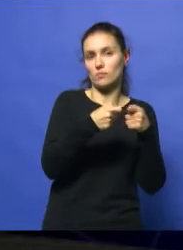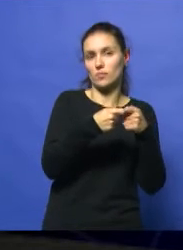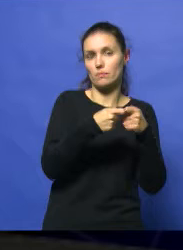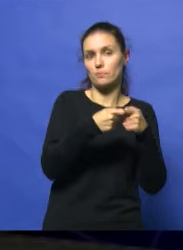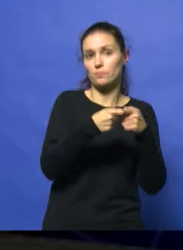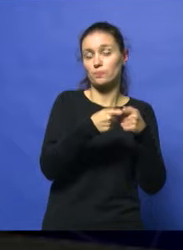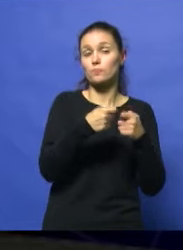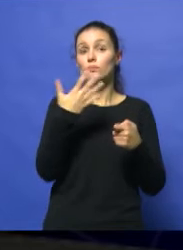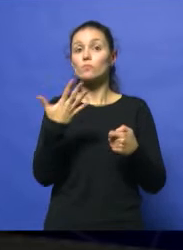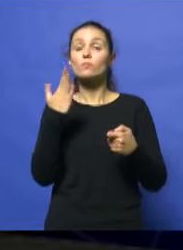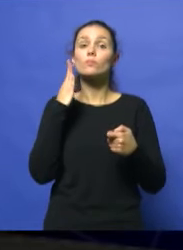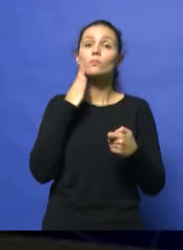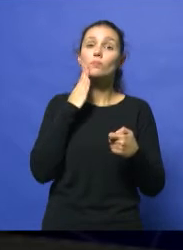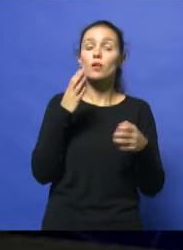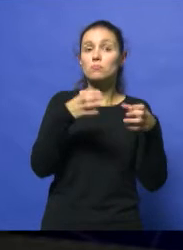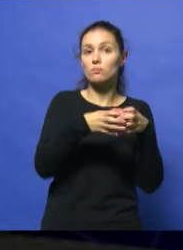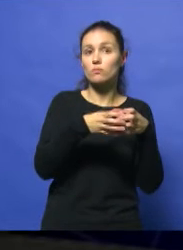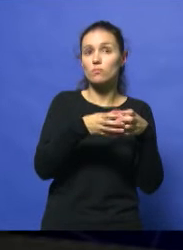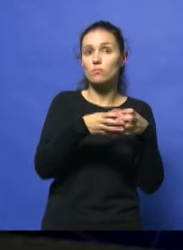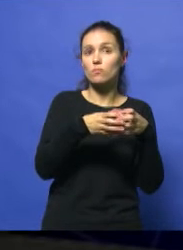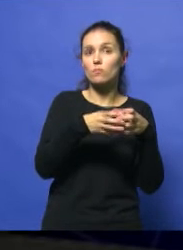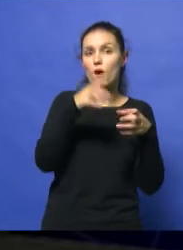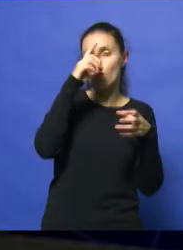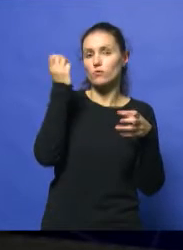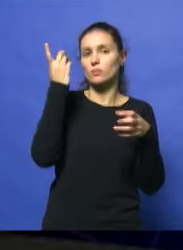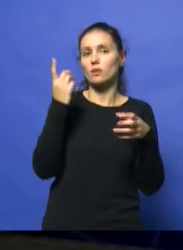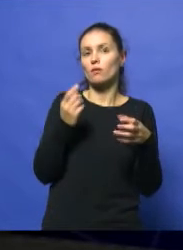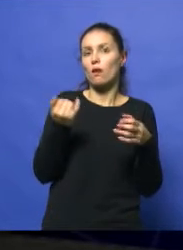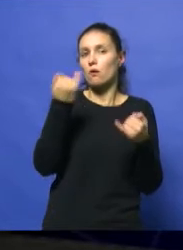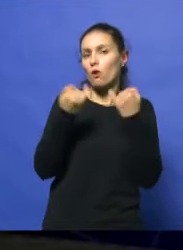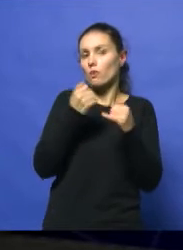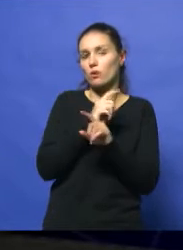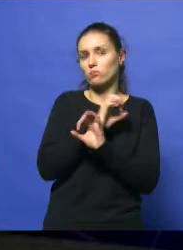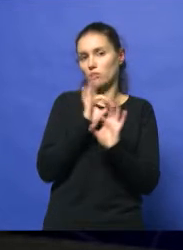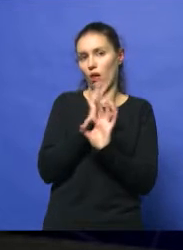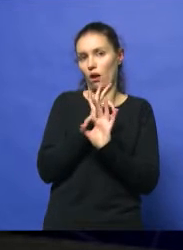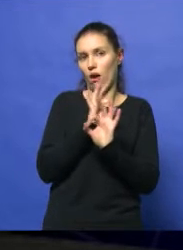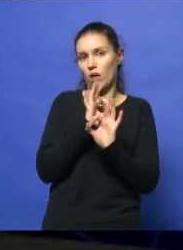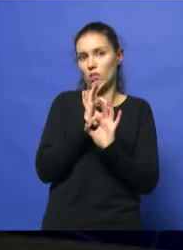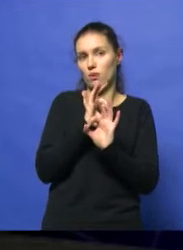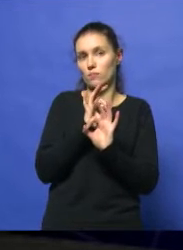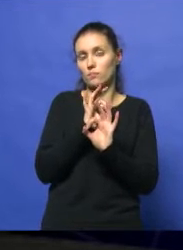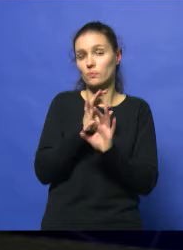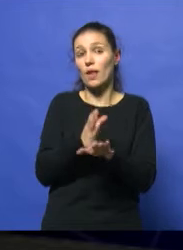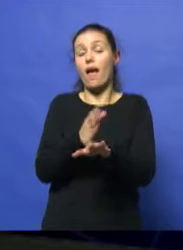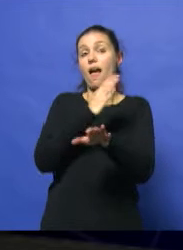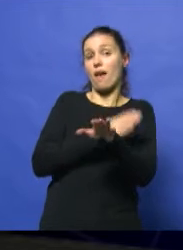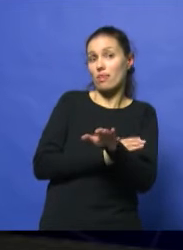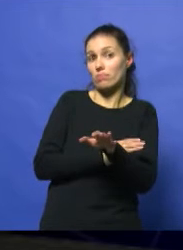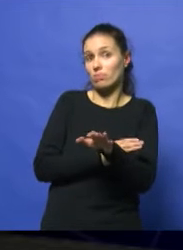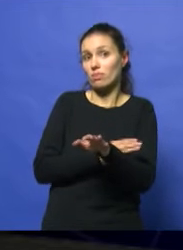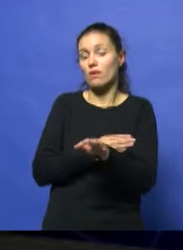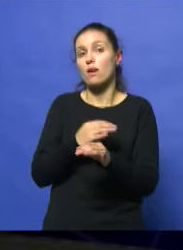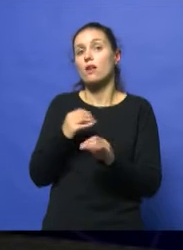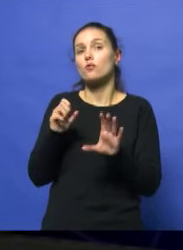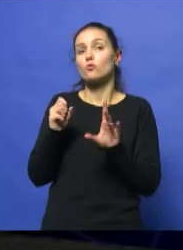las 5 de la tarde se reunían, oficialmente todavía no nos han indicado nada. Le prometemos que antes de que termine el noticiero vamos a informarlo, porque lo ideal es saber qué